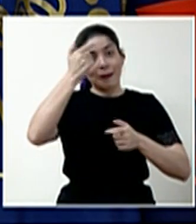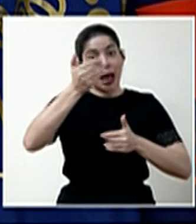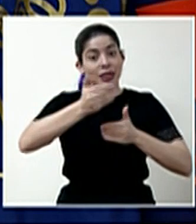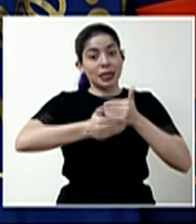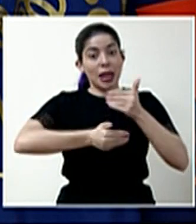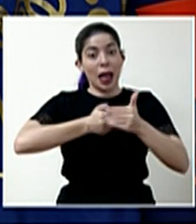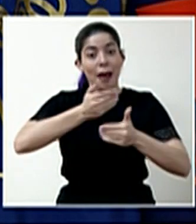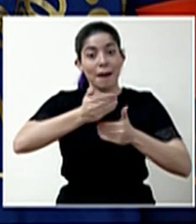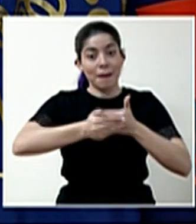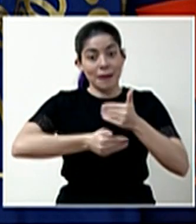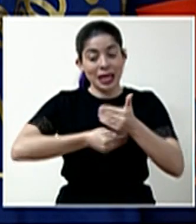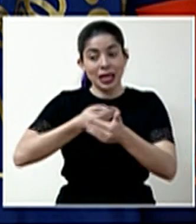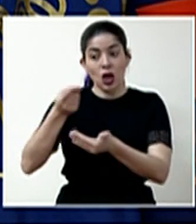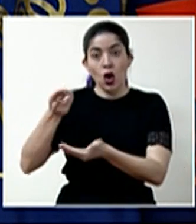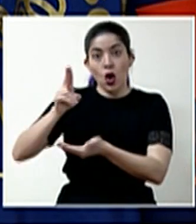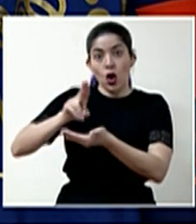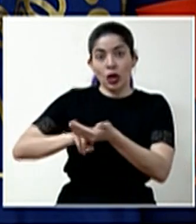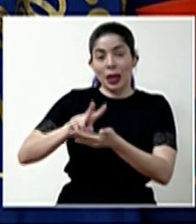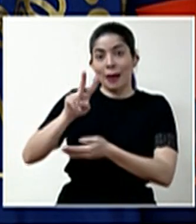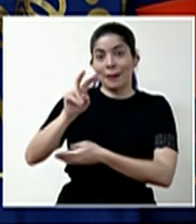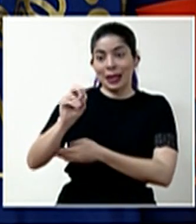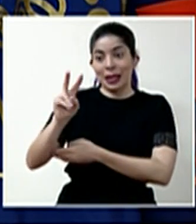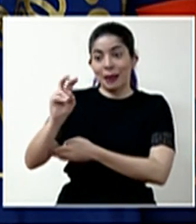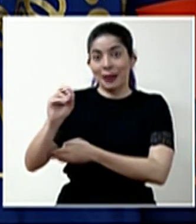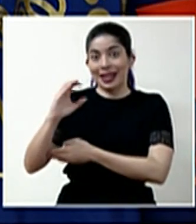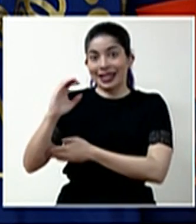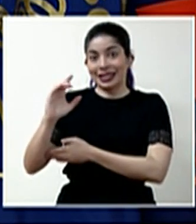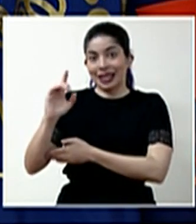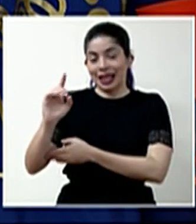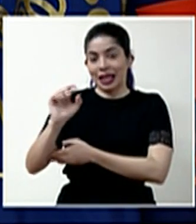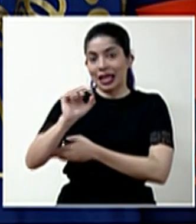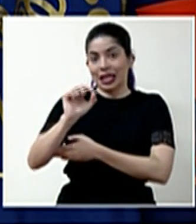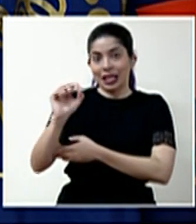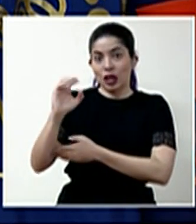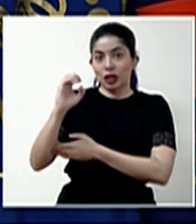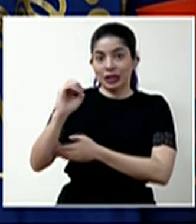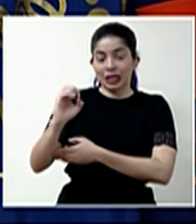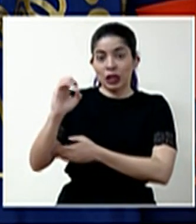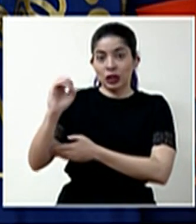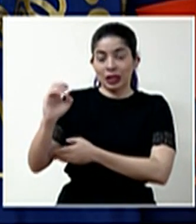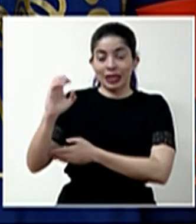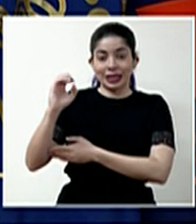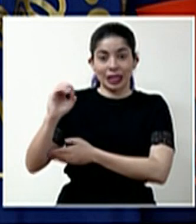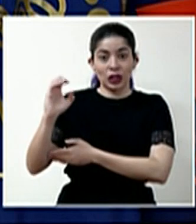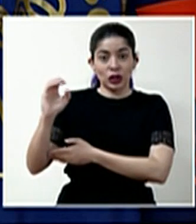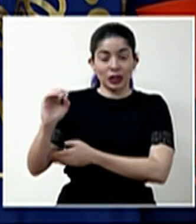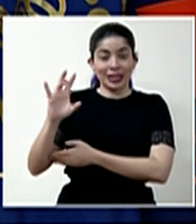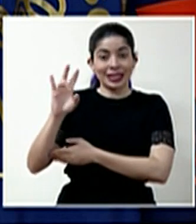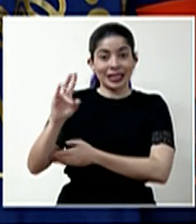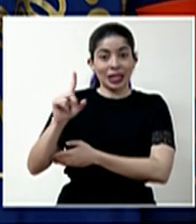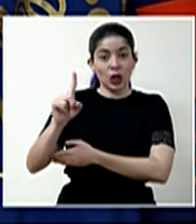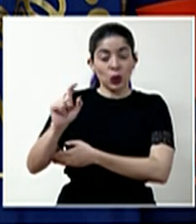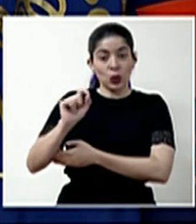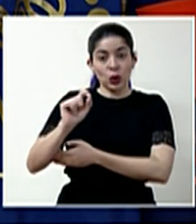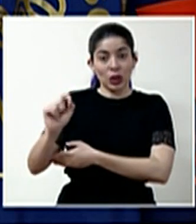de la contratación directa 2020-CD-000071